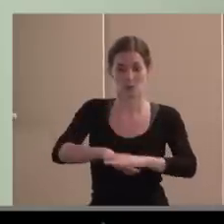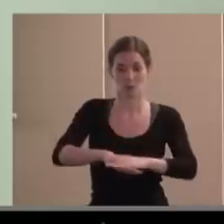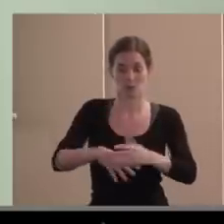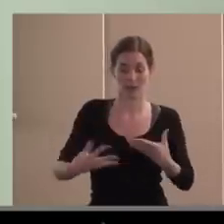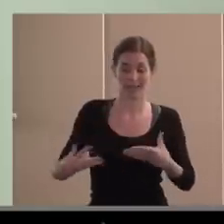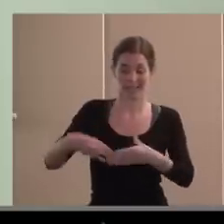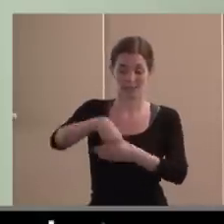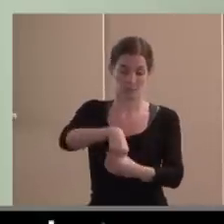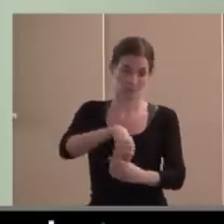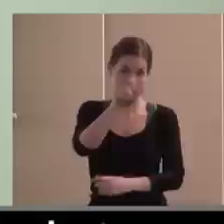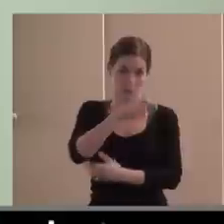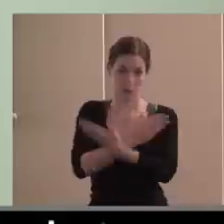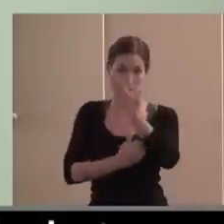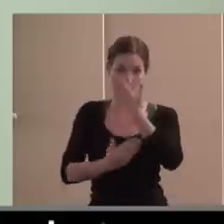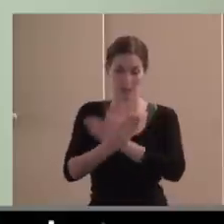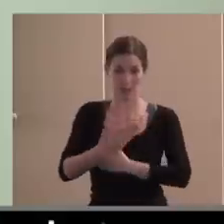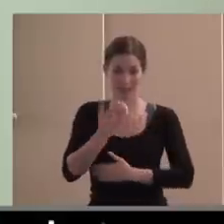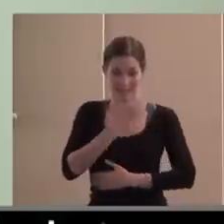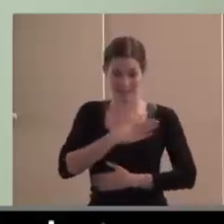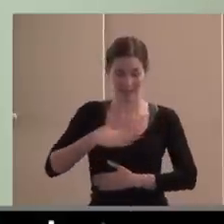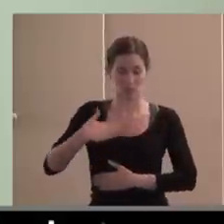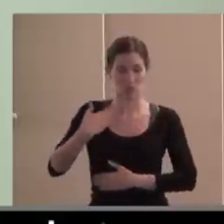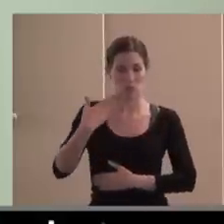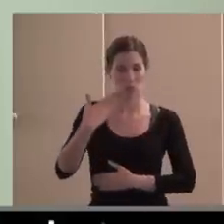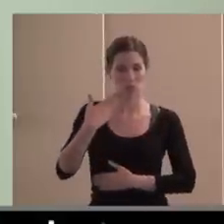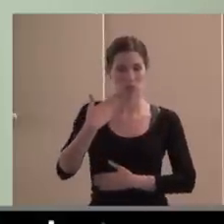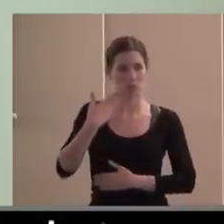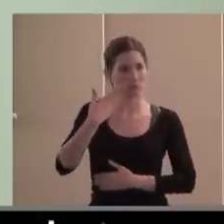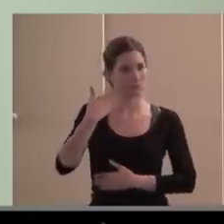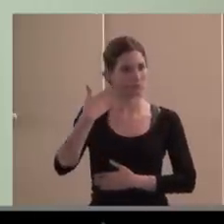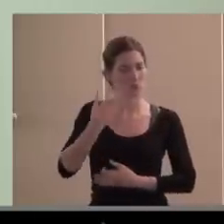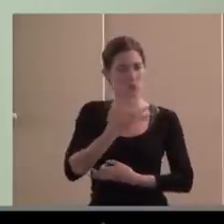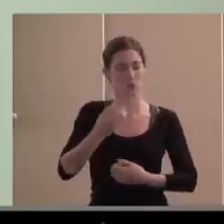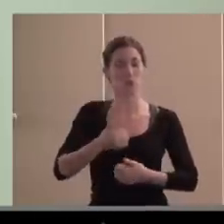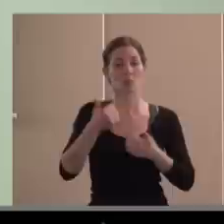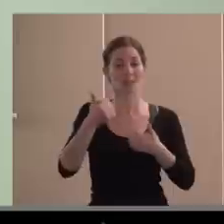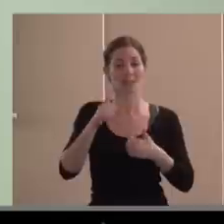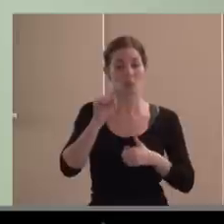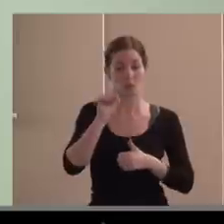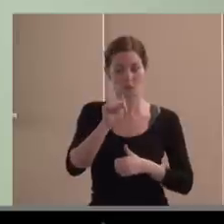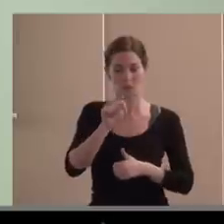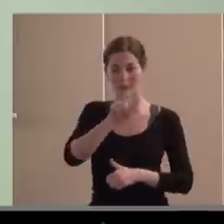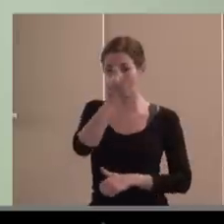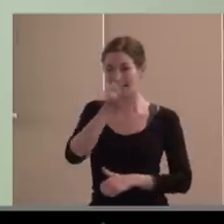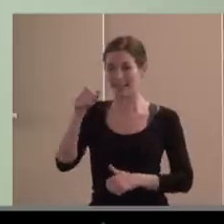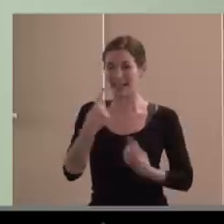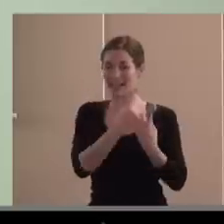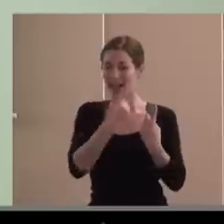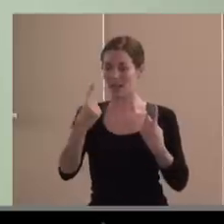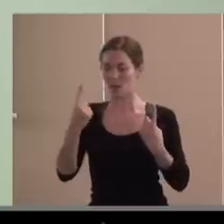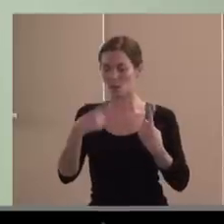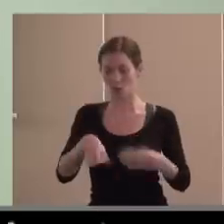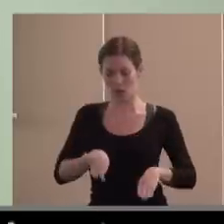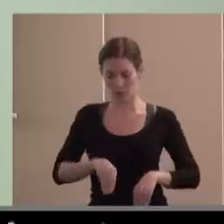y será más eficaz cuando sea la empresa de cada persona, que cada persona asuma que su inclusión es él